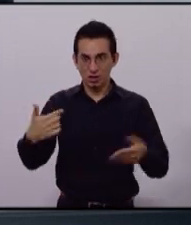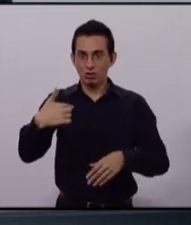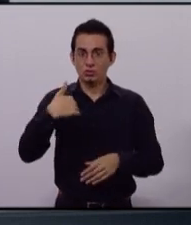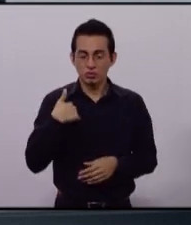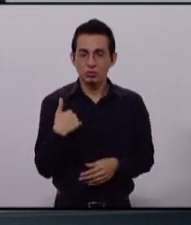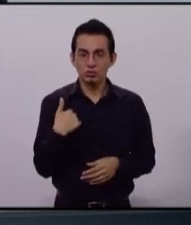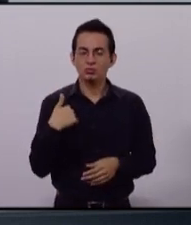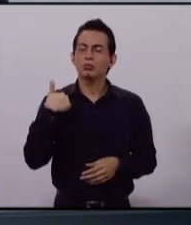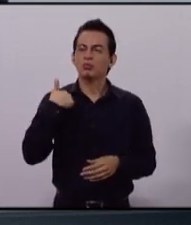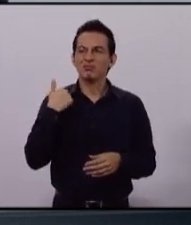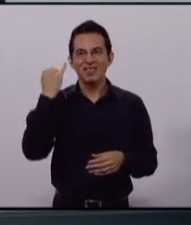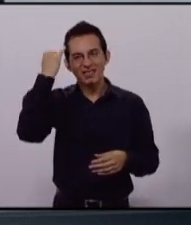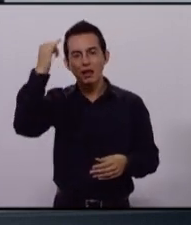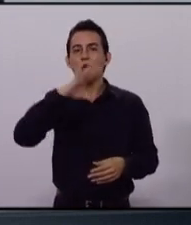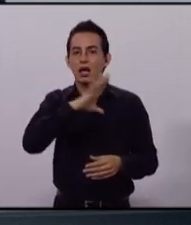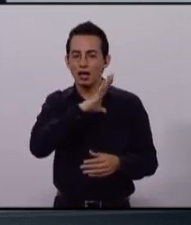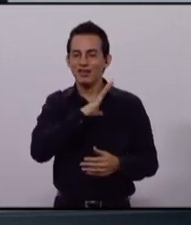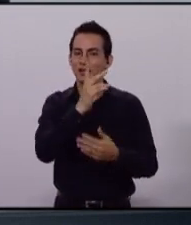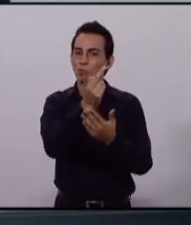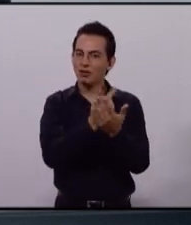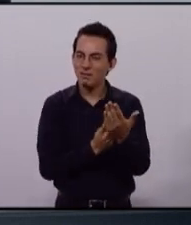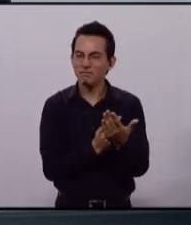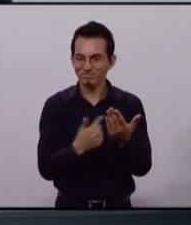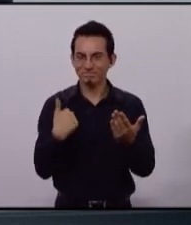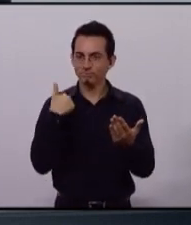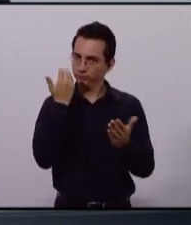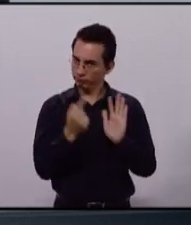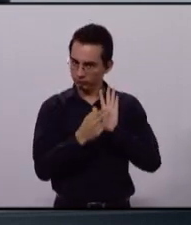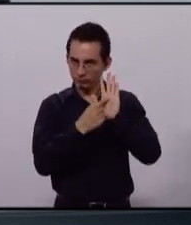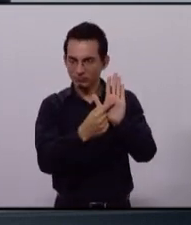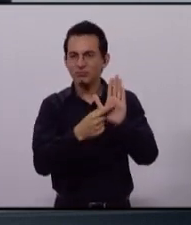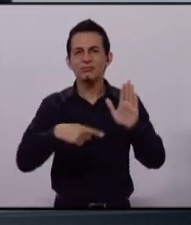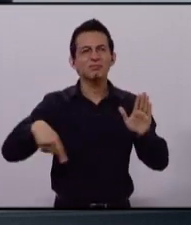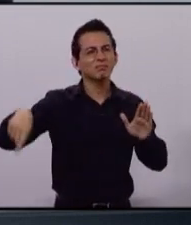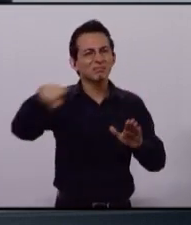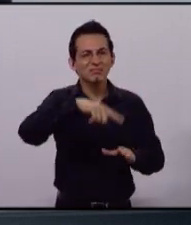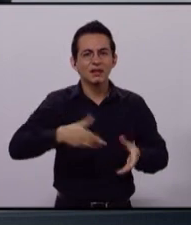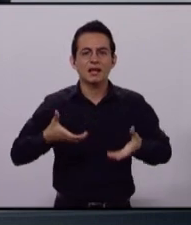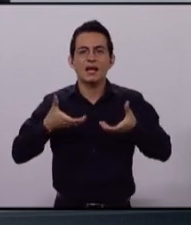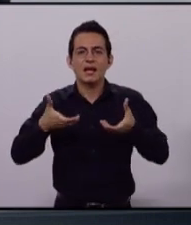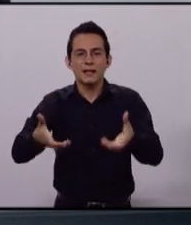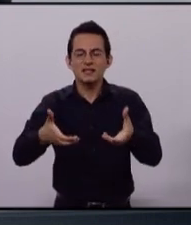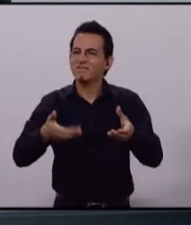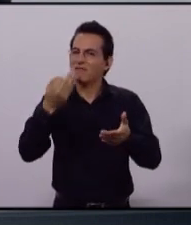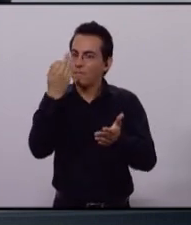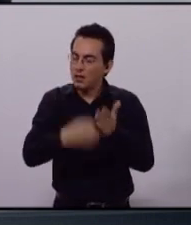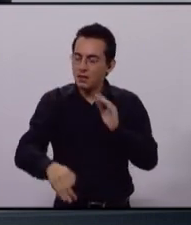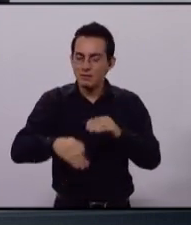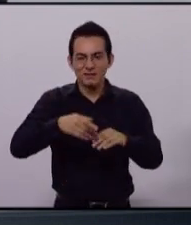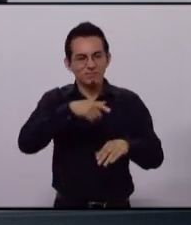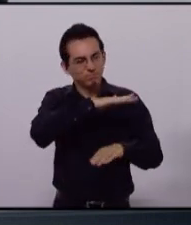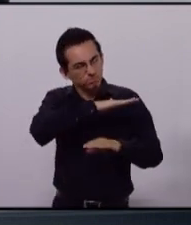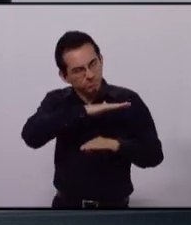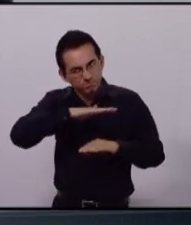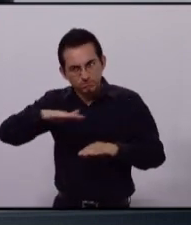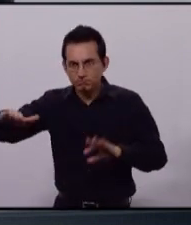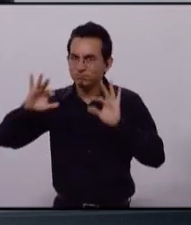nosotros traemos un programa o tenemos un programa para pavimentar más de un millón de metros cuadrados en Zapopan.